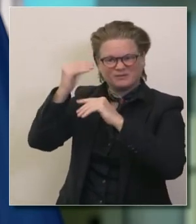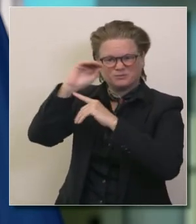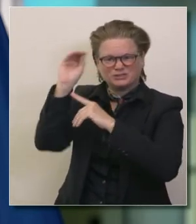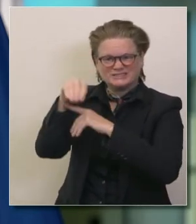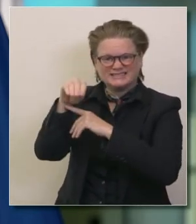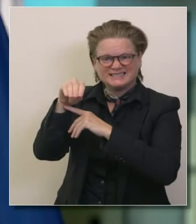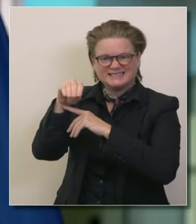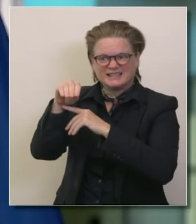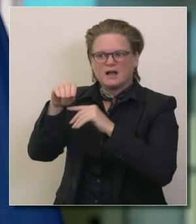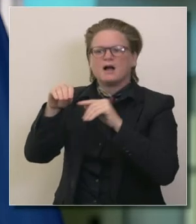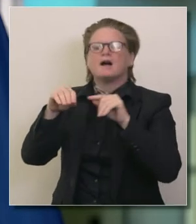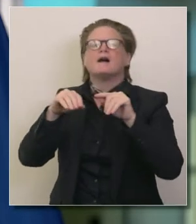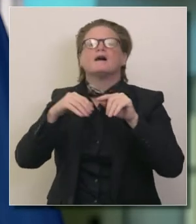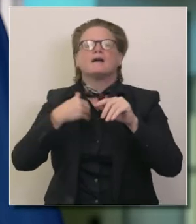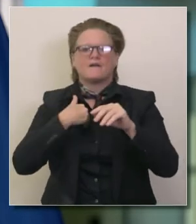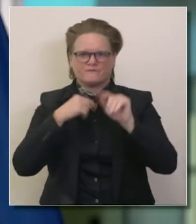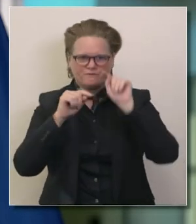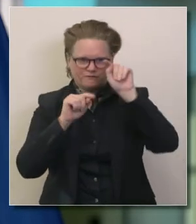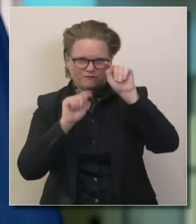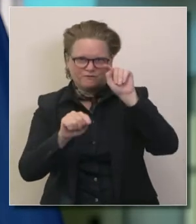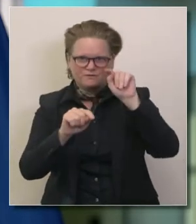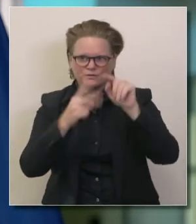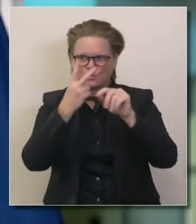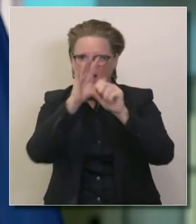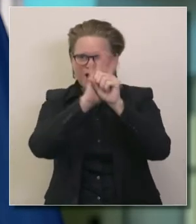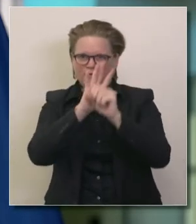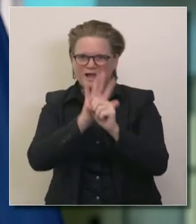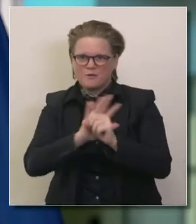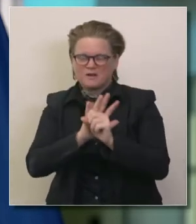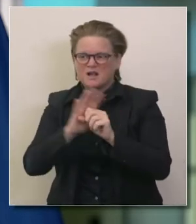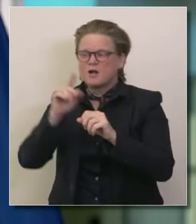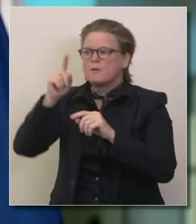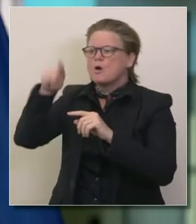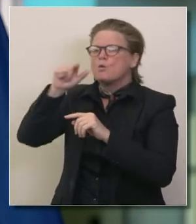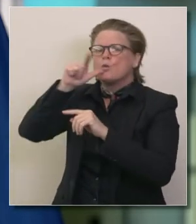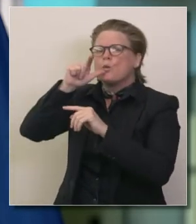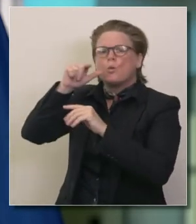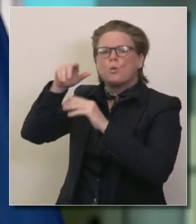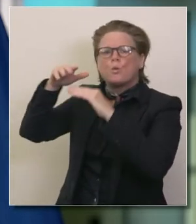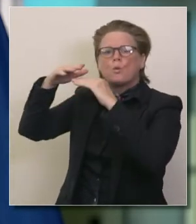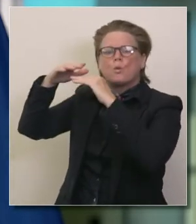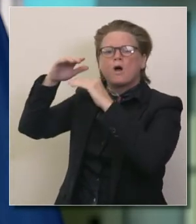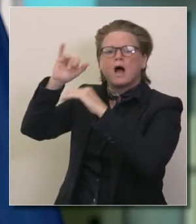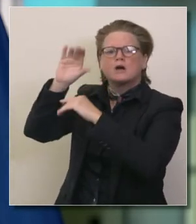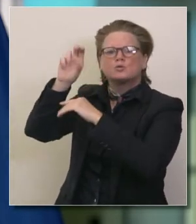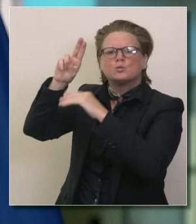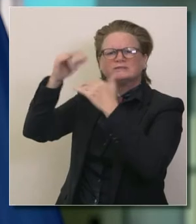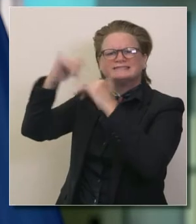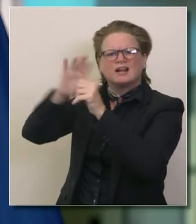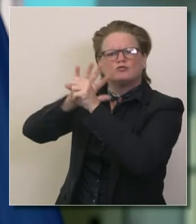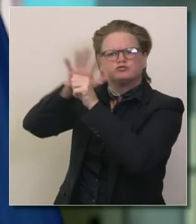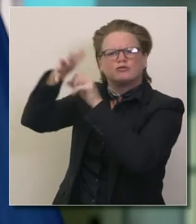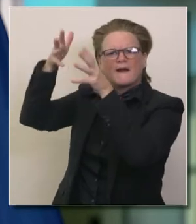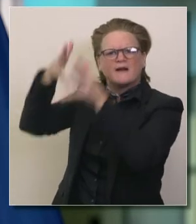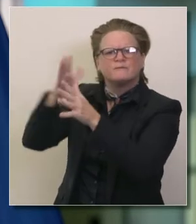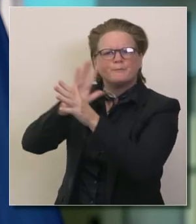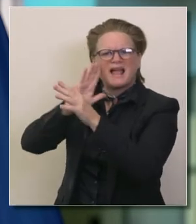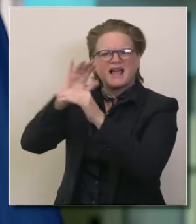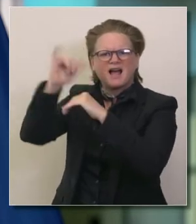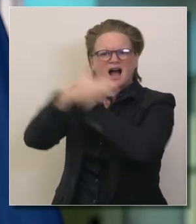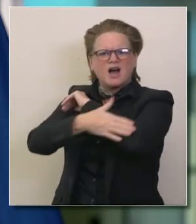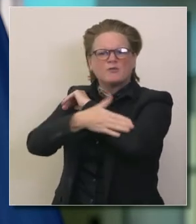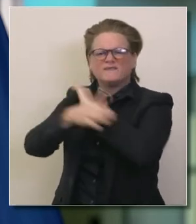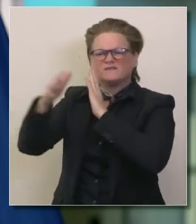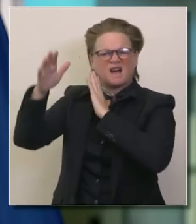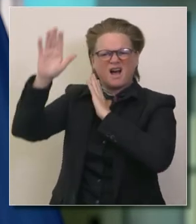caído en esa categoría hay dos que están sujetas a estas reglas preexistentes habiendo dicho esto con mucho gusto el doctor galita les